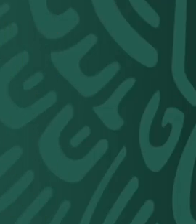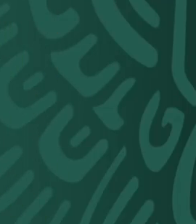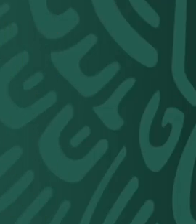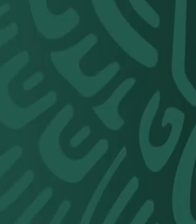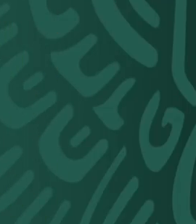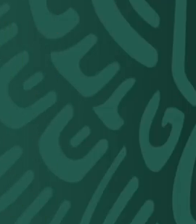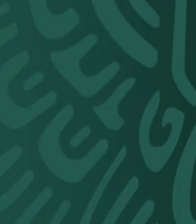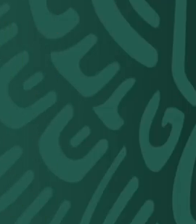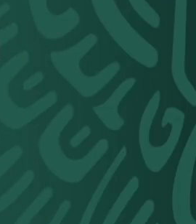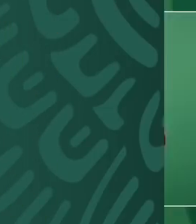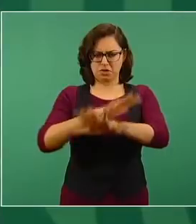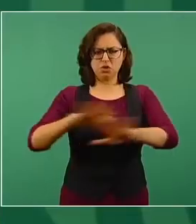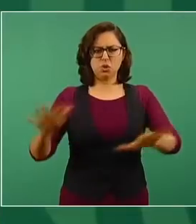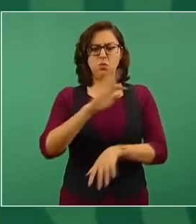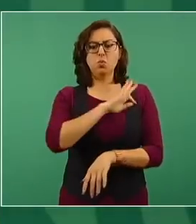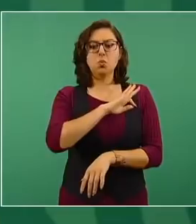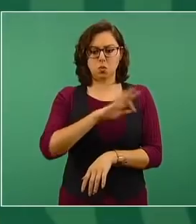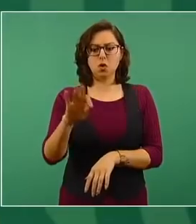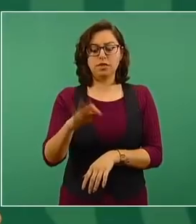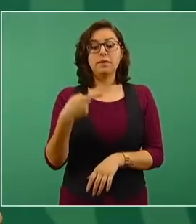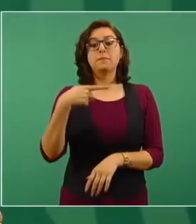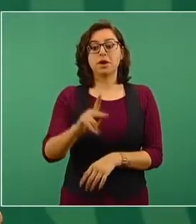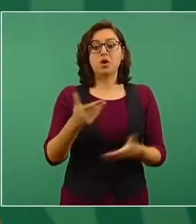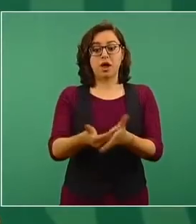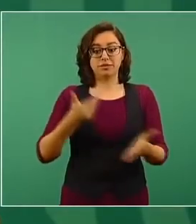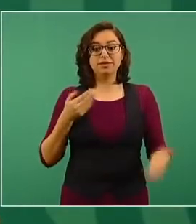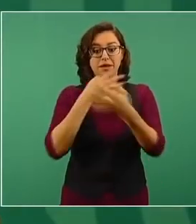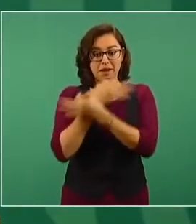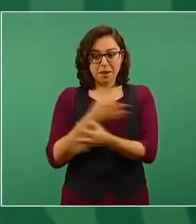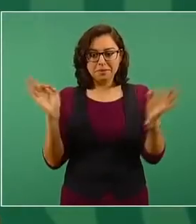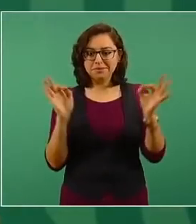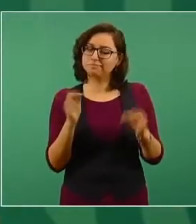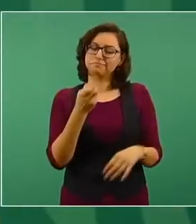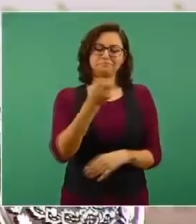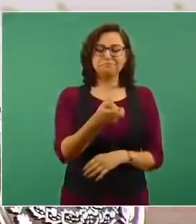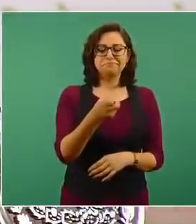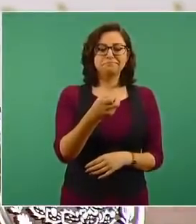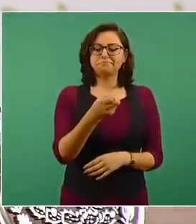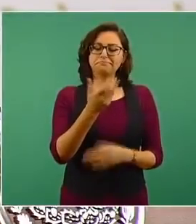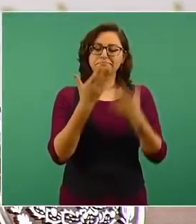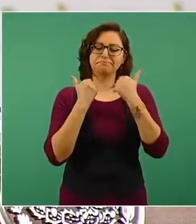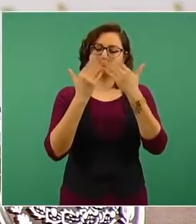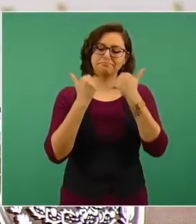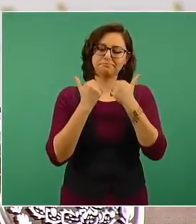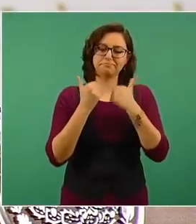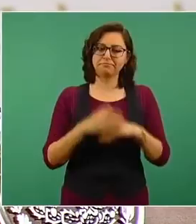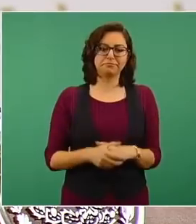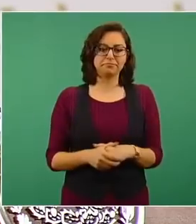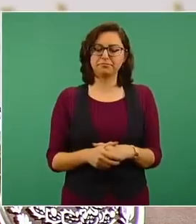Les adelanto que no hubo ningún desperdicio ni